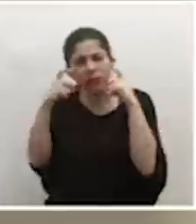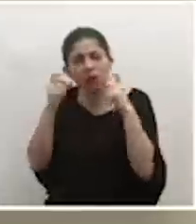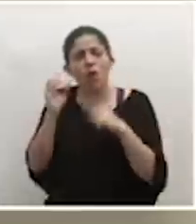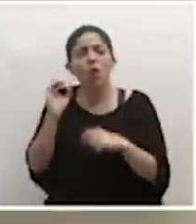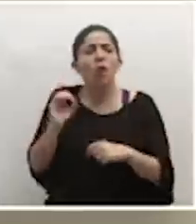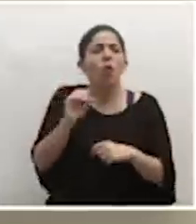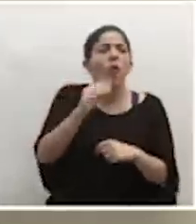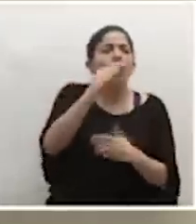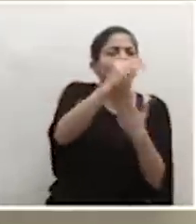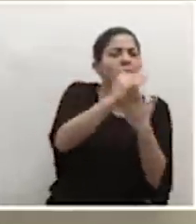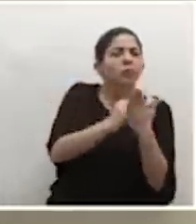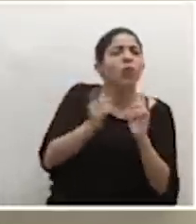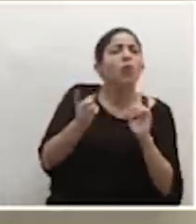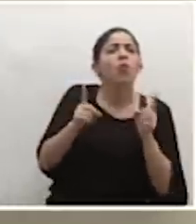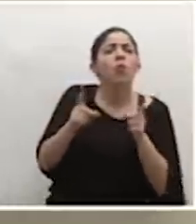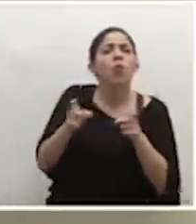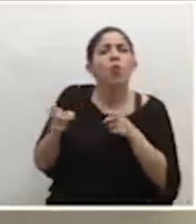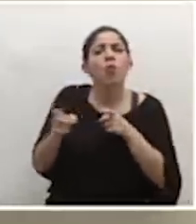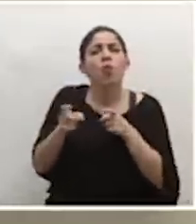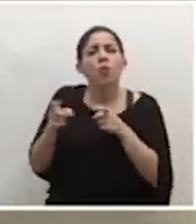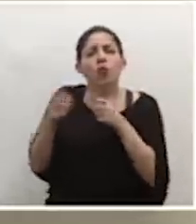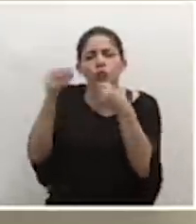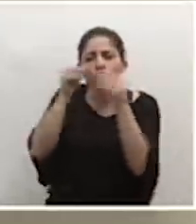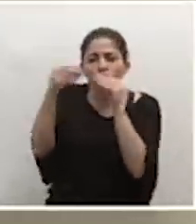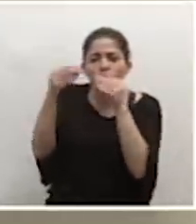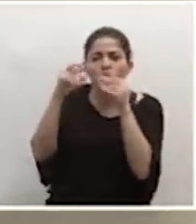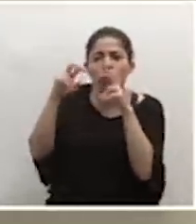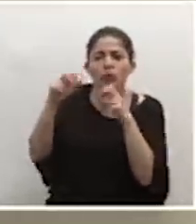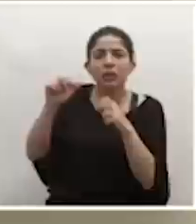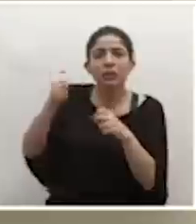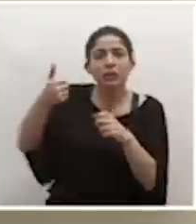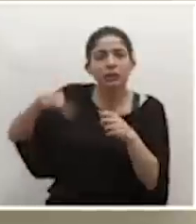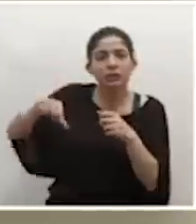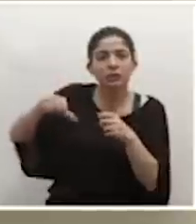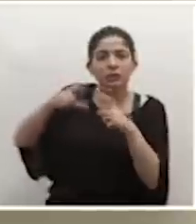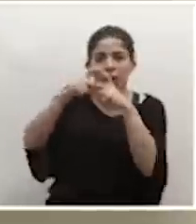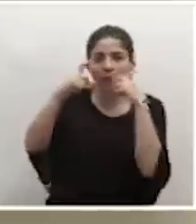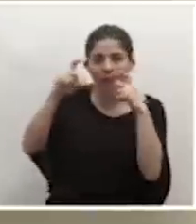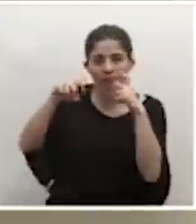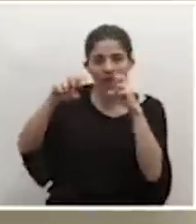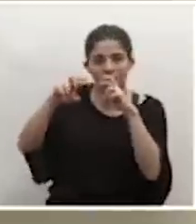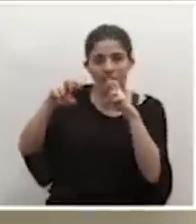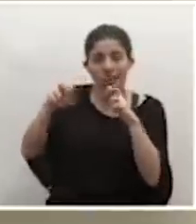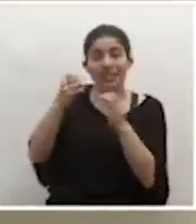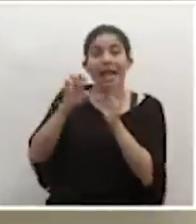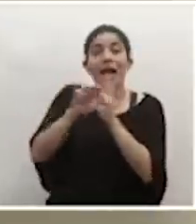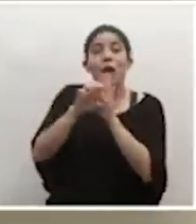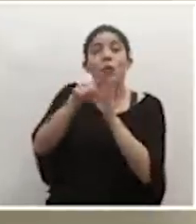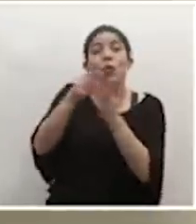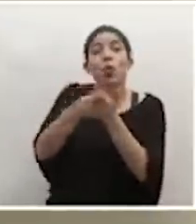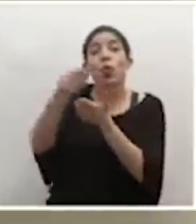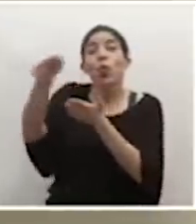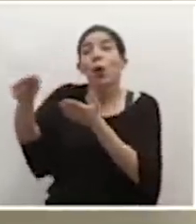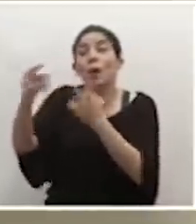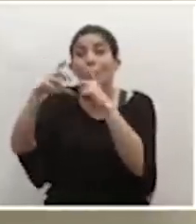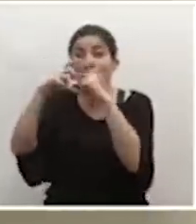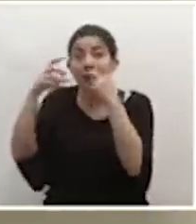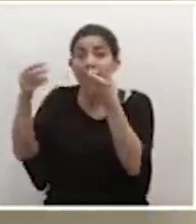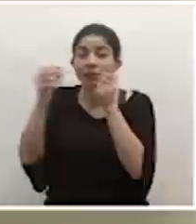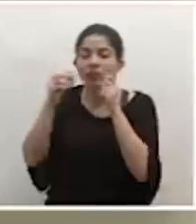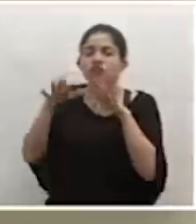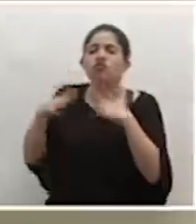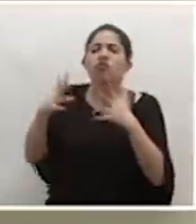cuáles son las medidas de control de calidad que tenemos que revisar, por ejemplo, en una mascarilla que se compra para saber que